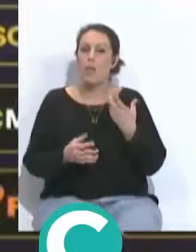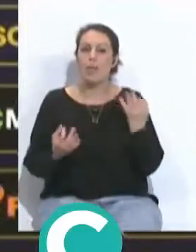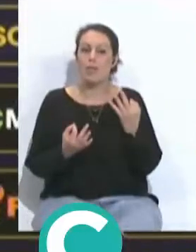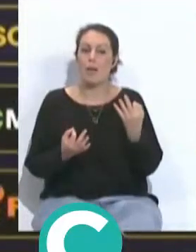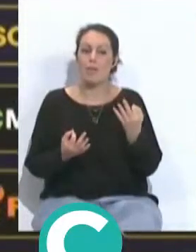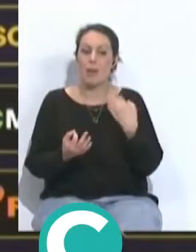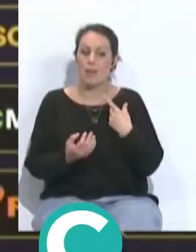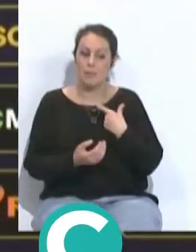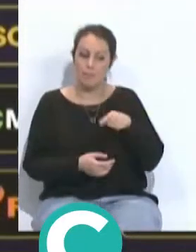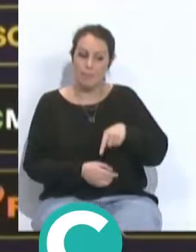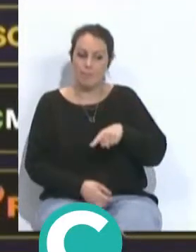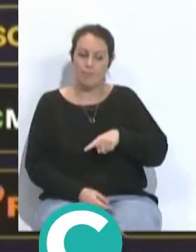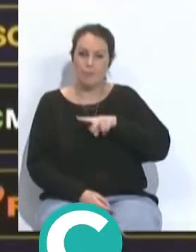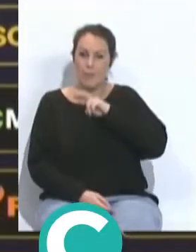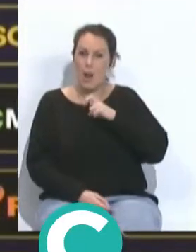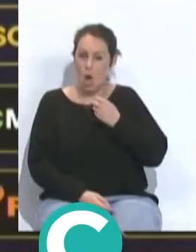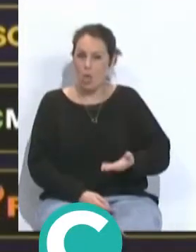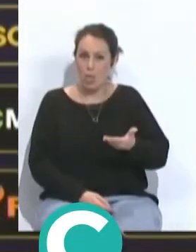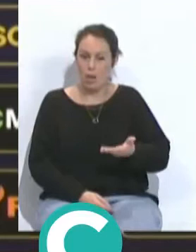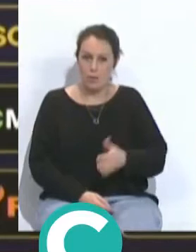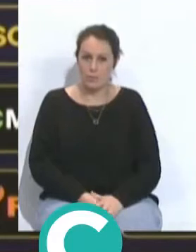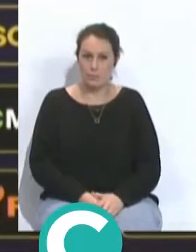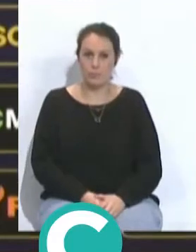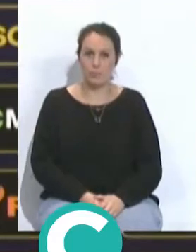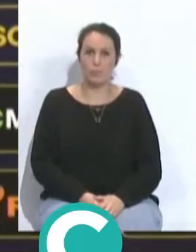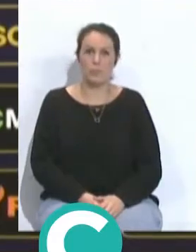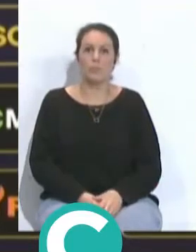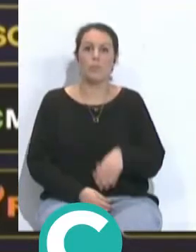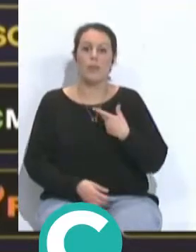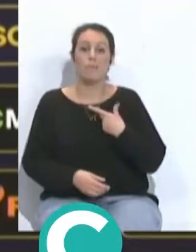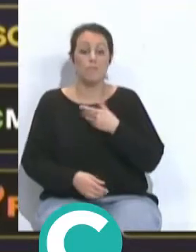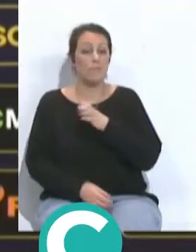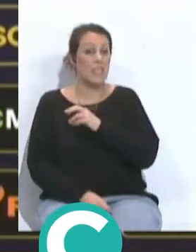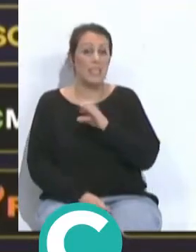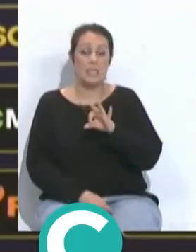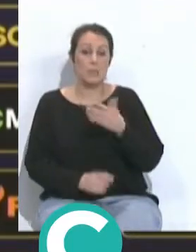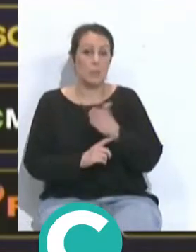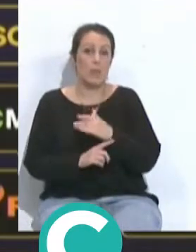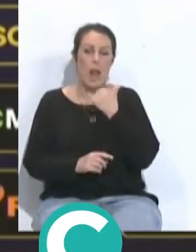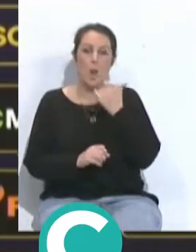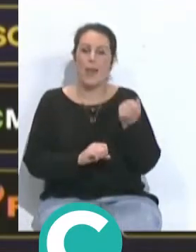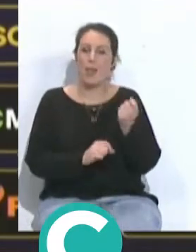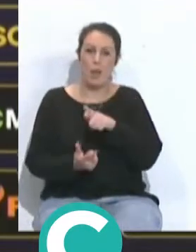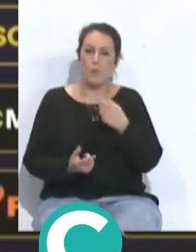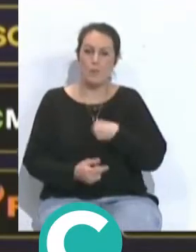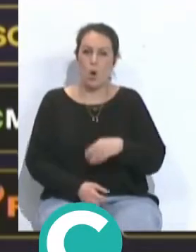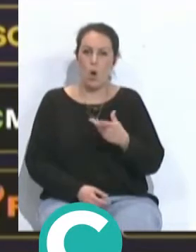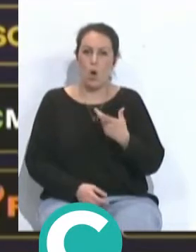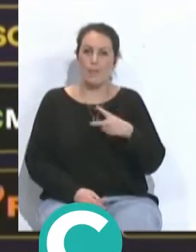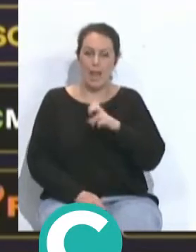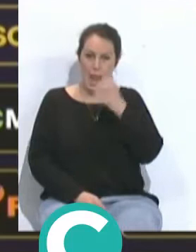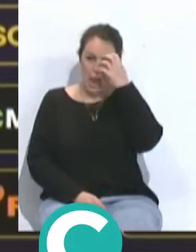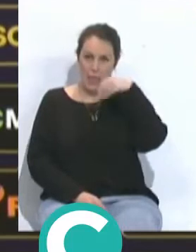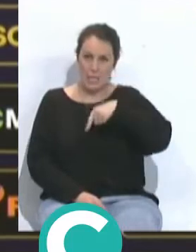ponderar eso, ¿no? Darle importancia a eso. Al final el Betis a nivel de propuesta es algo similar a lo que es un poco el